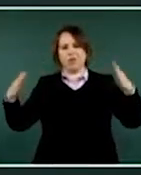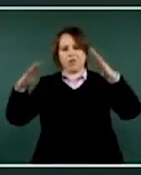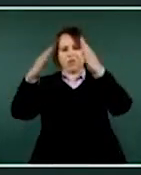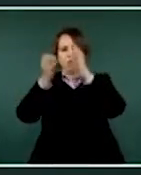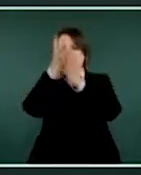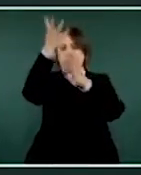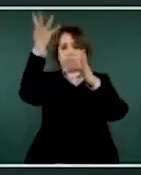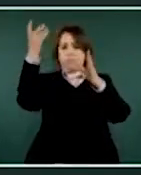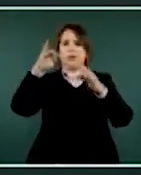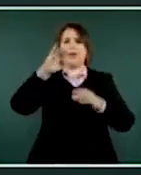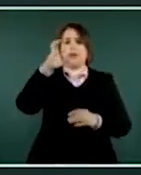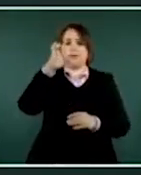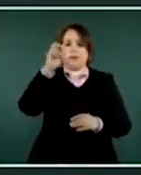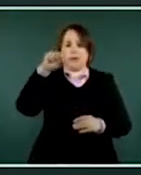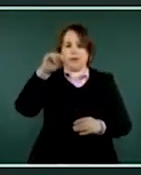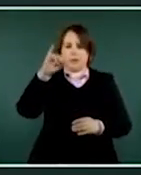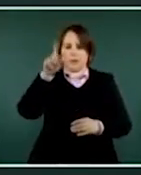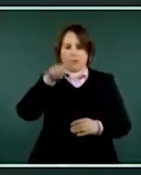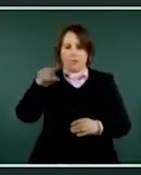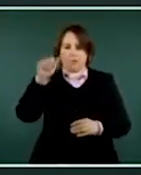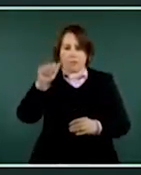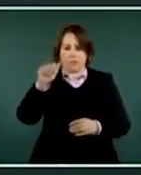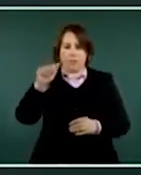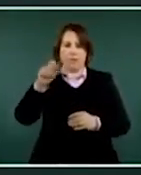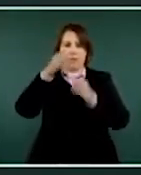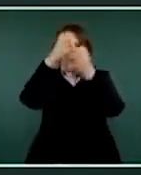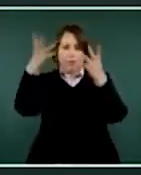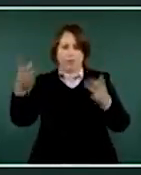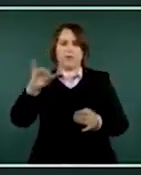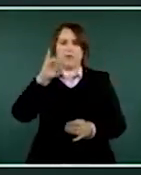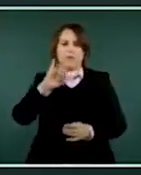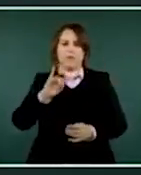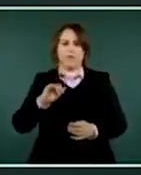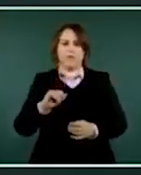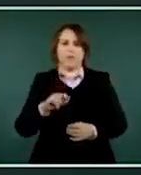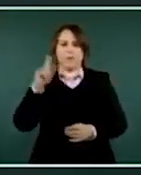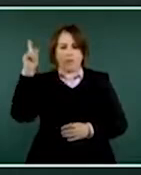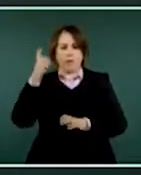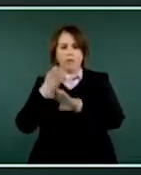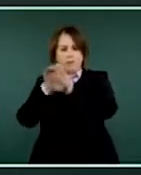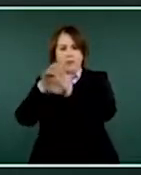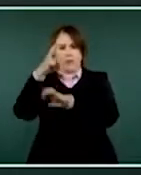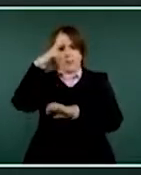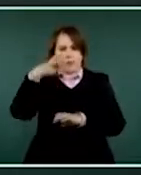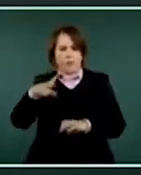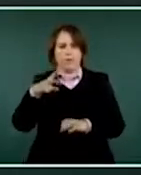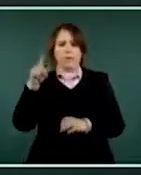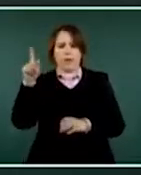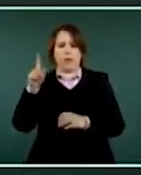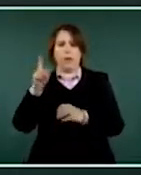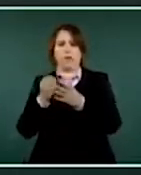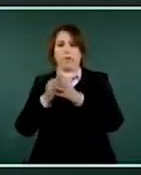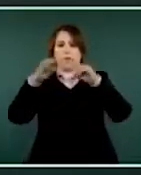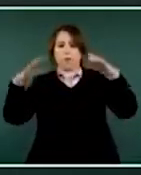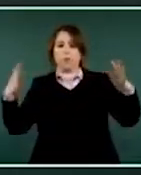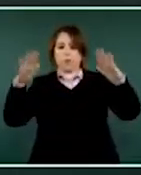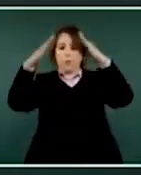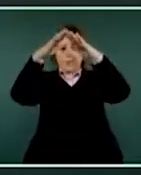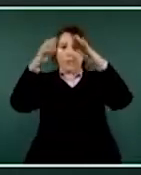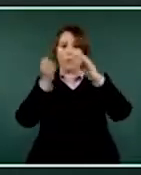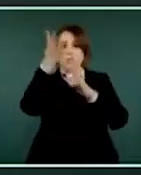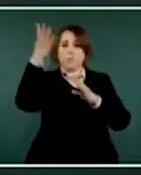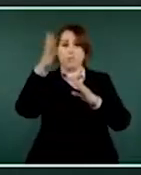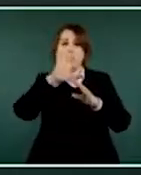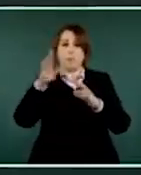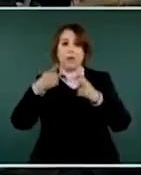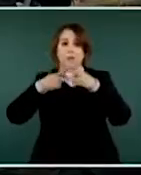estatal, de todo lo que tenemos ahí alrededor del volcán se activó y repito, a pesar de que